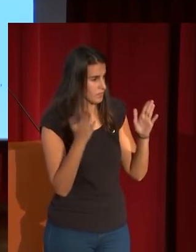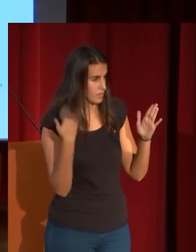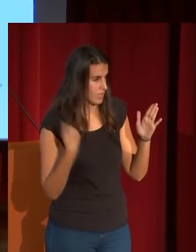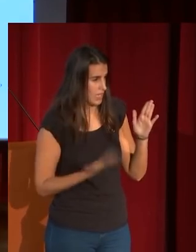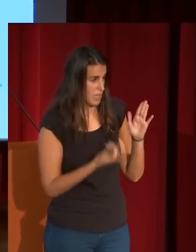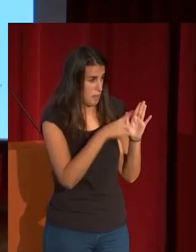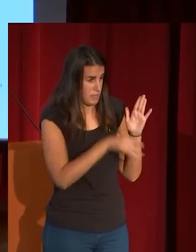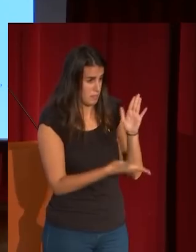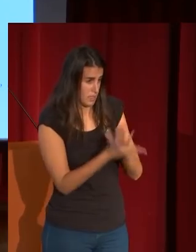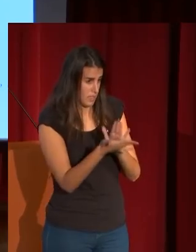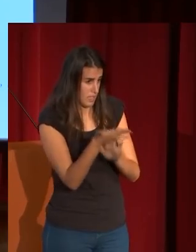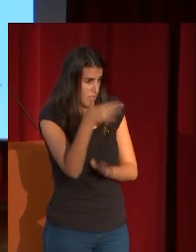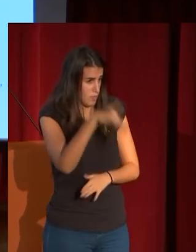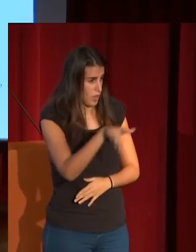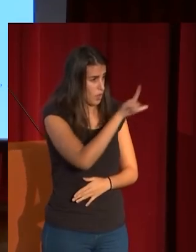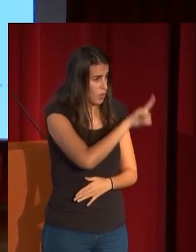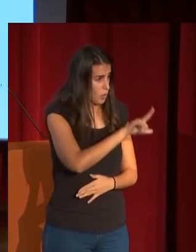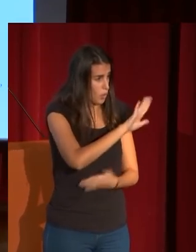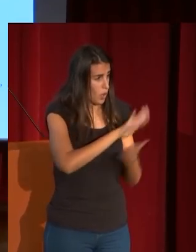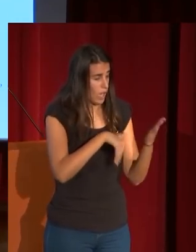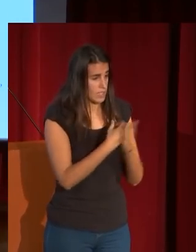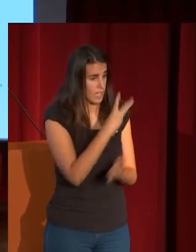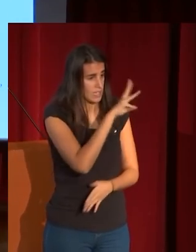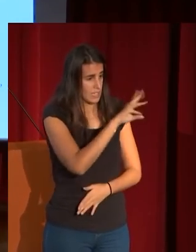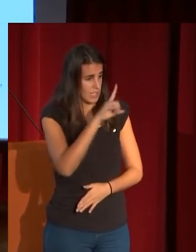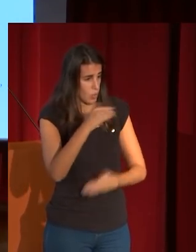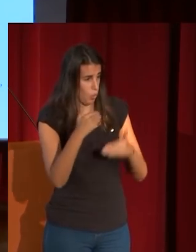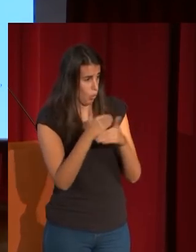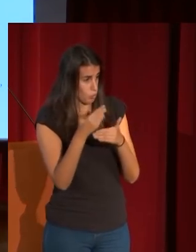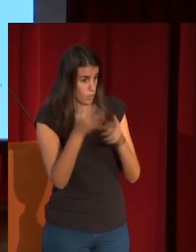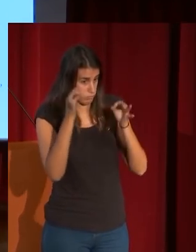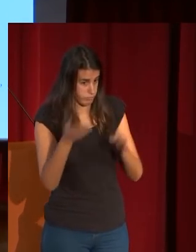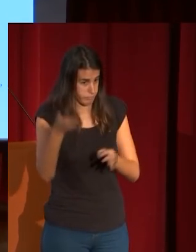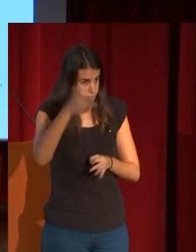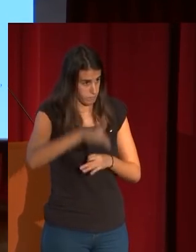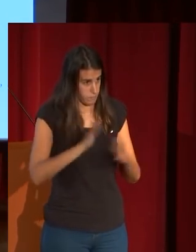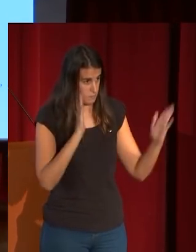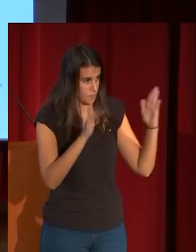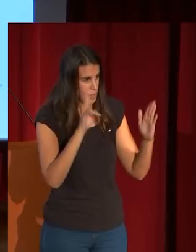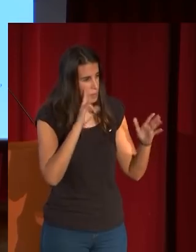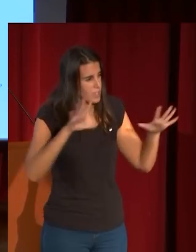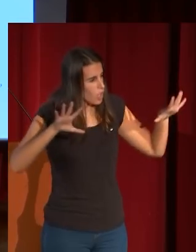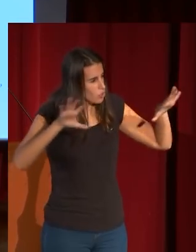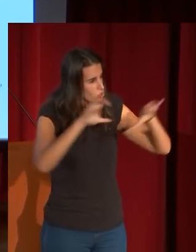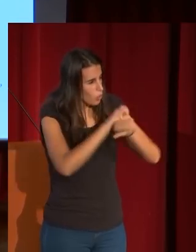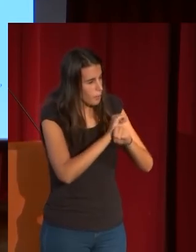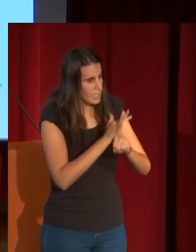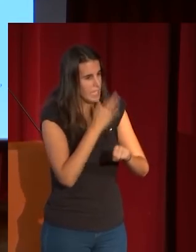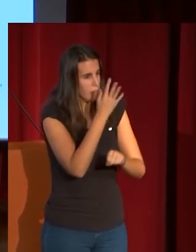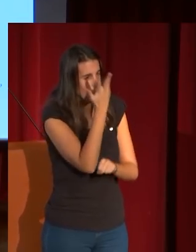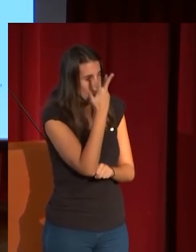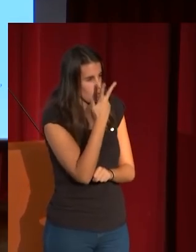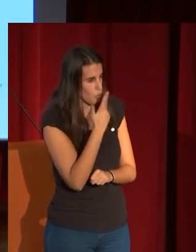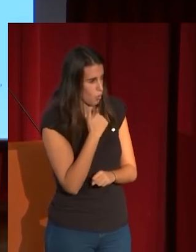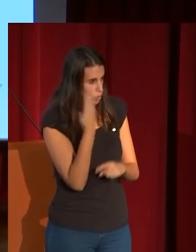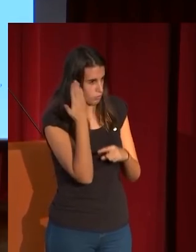meses de su vida desde julio hasta el 31 de octubre en donde fíjense las sombras coloreadas también la preparación